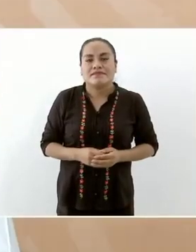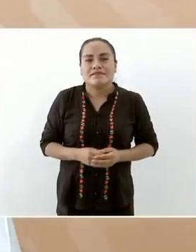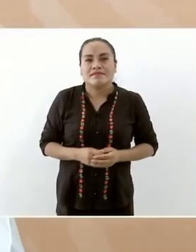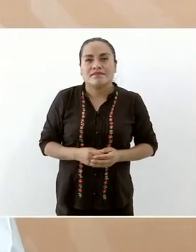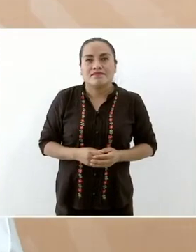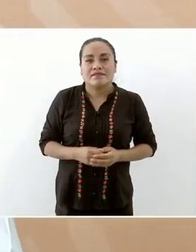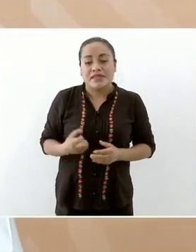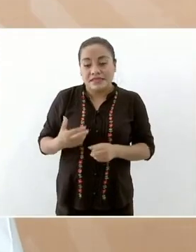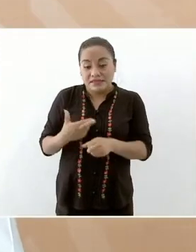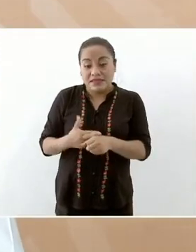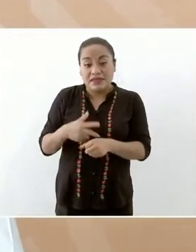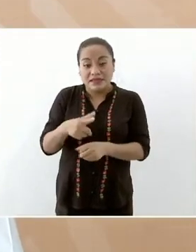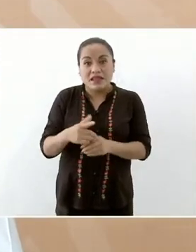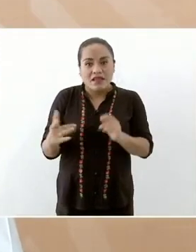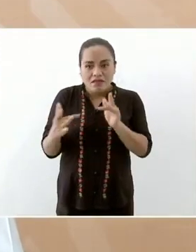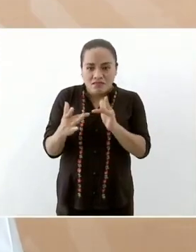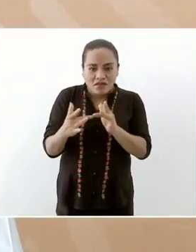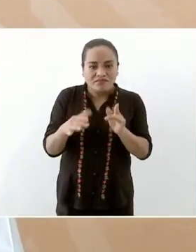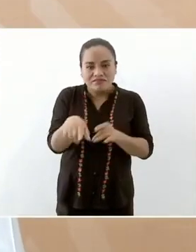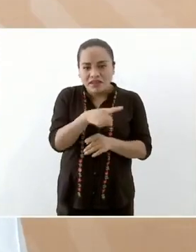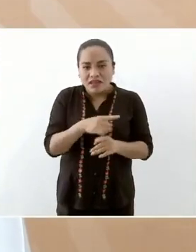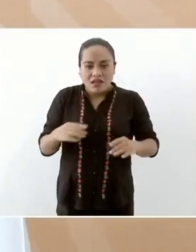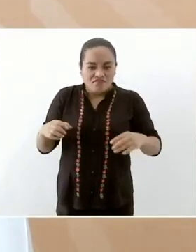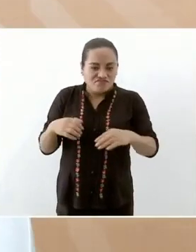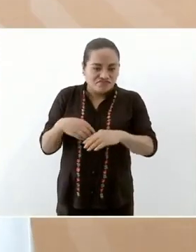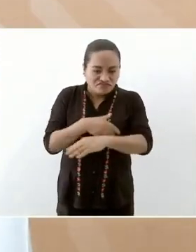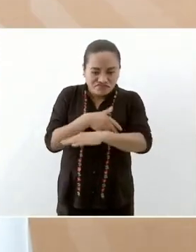Secretaría de Comunicaciones y Transportes